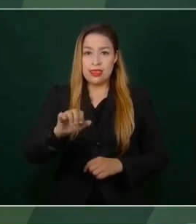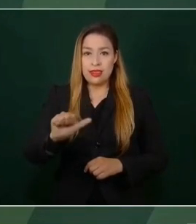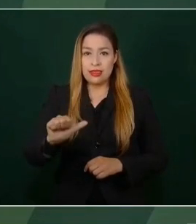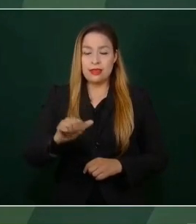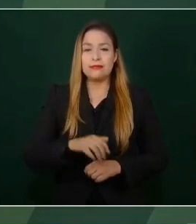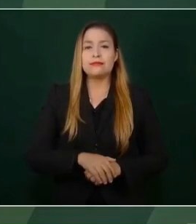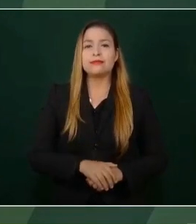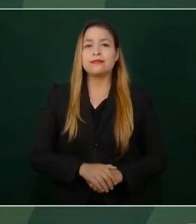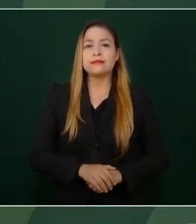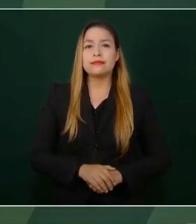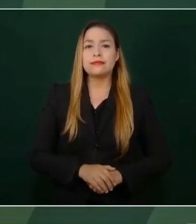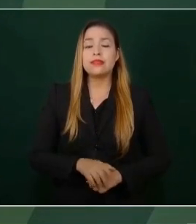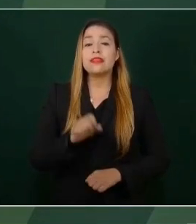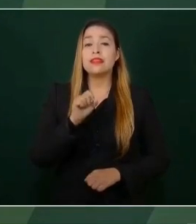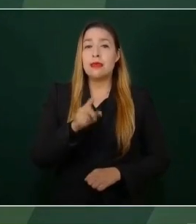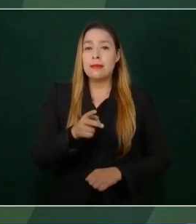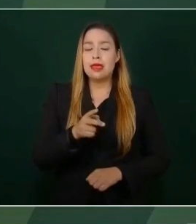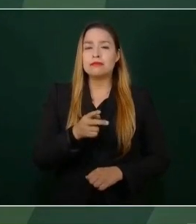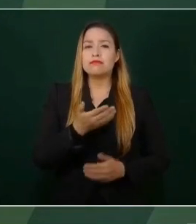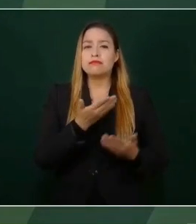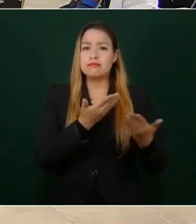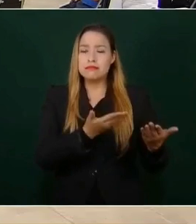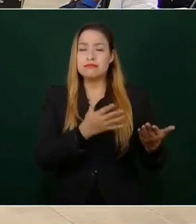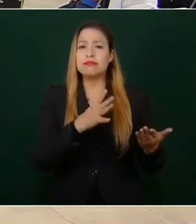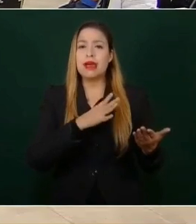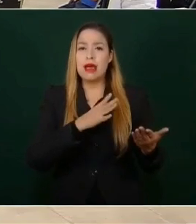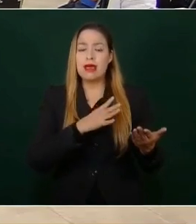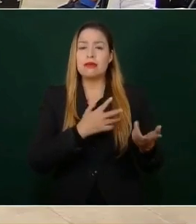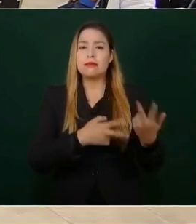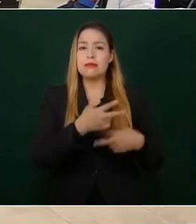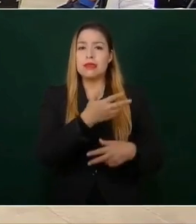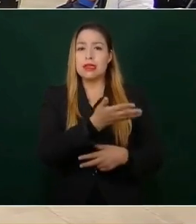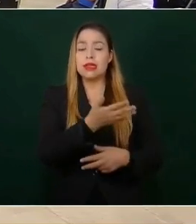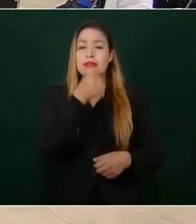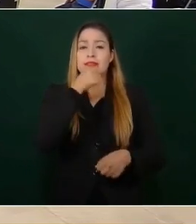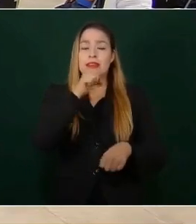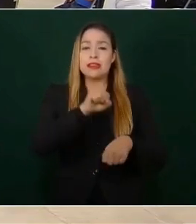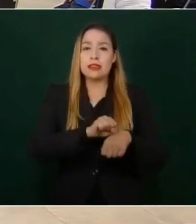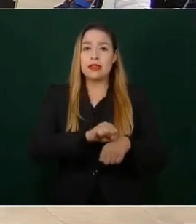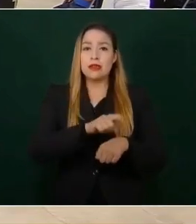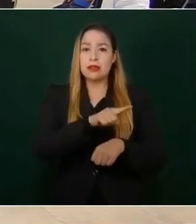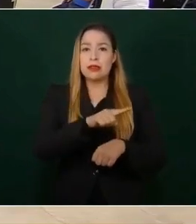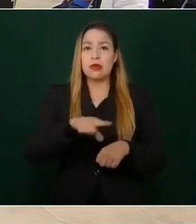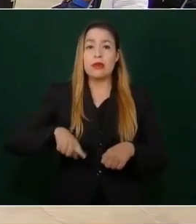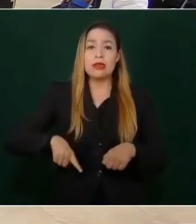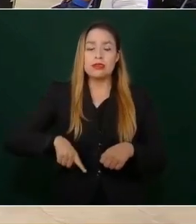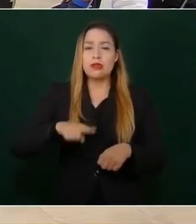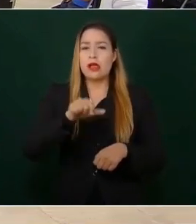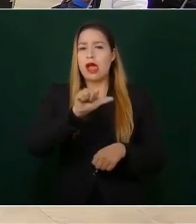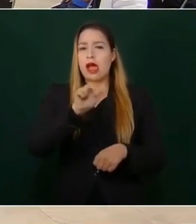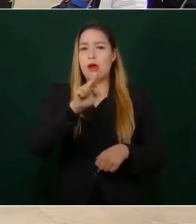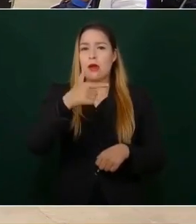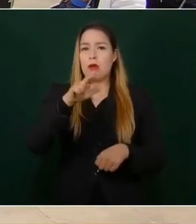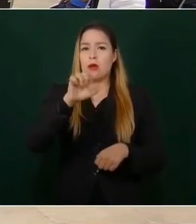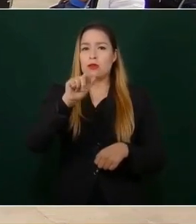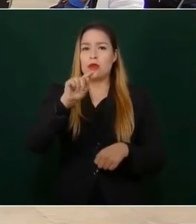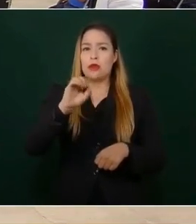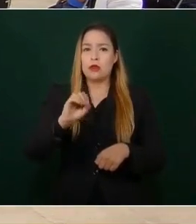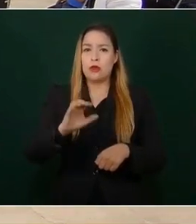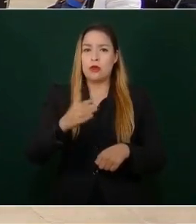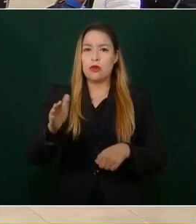acompañan el secretario de Gobernación, Adán Augusto López Hernández, y la